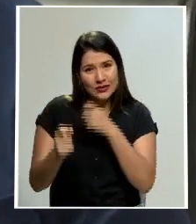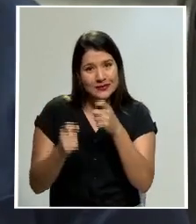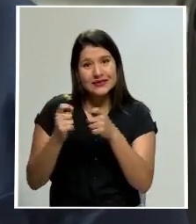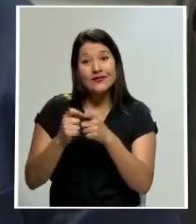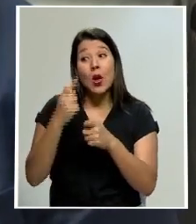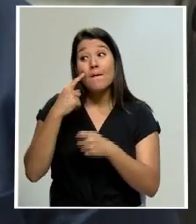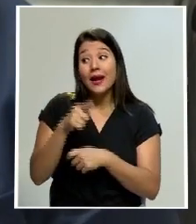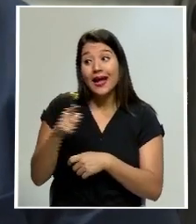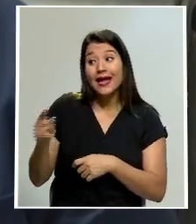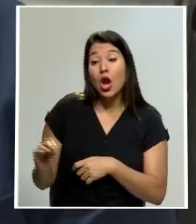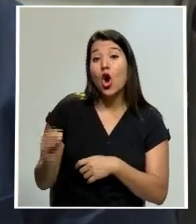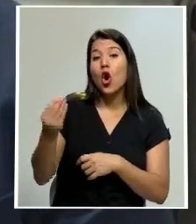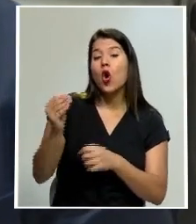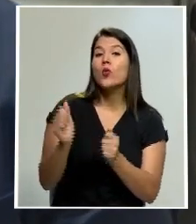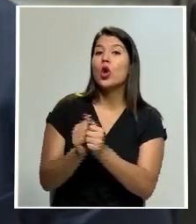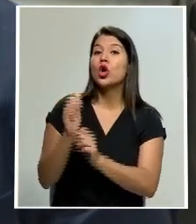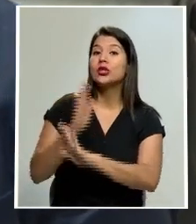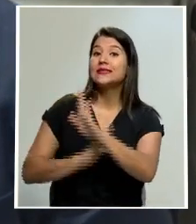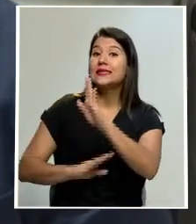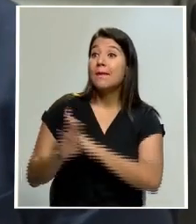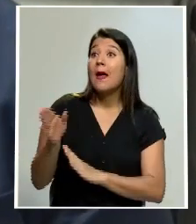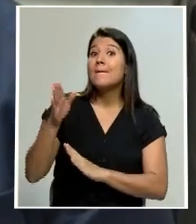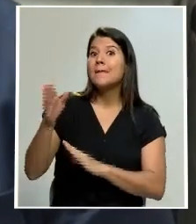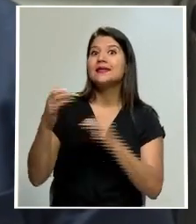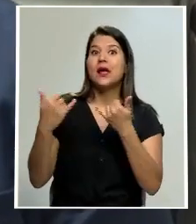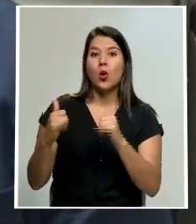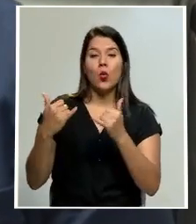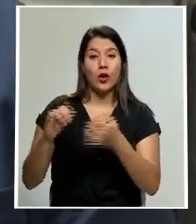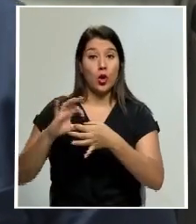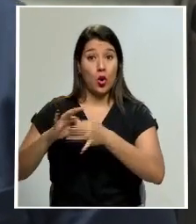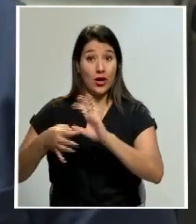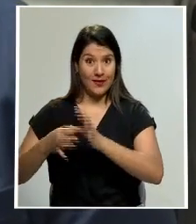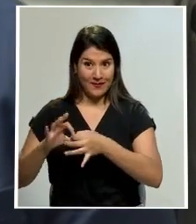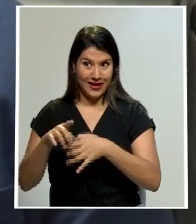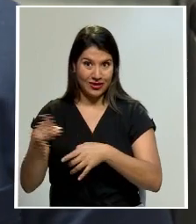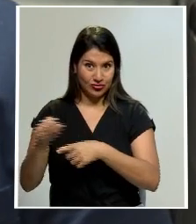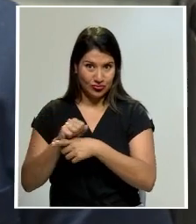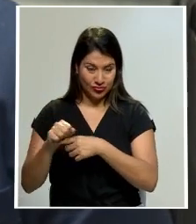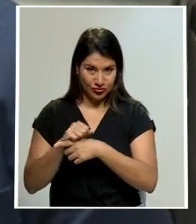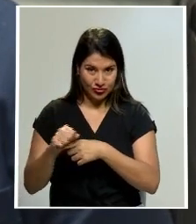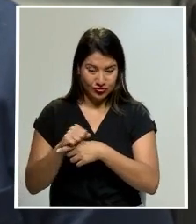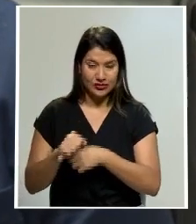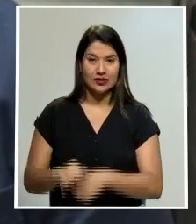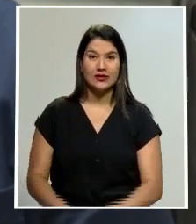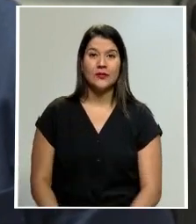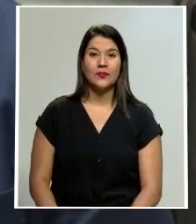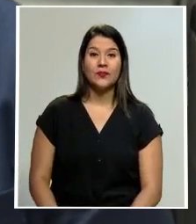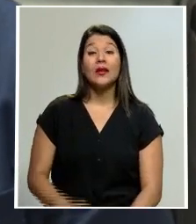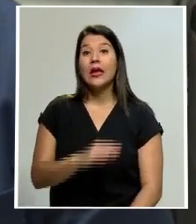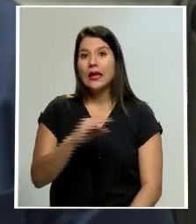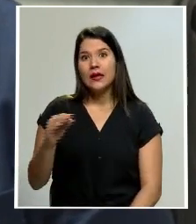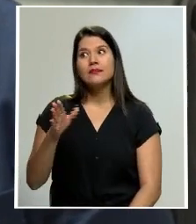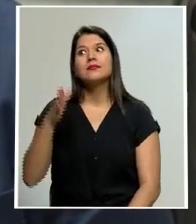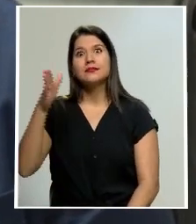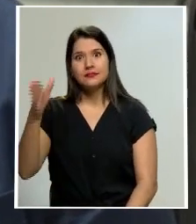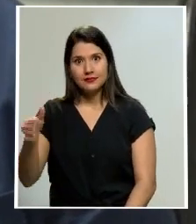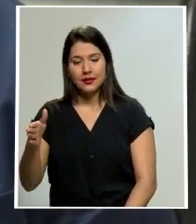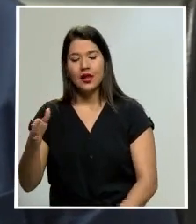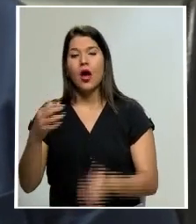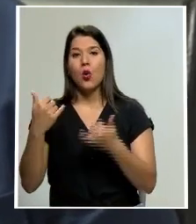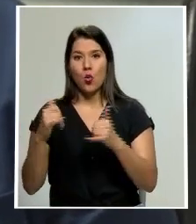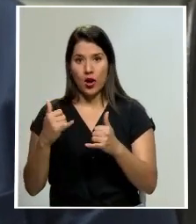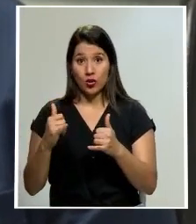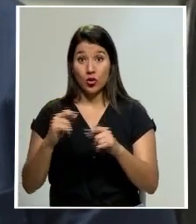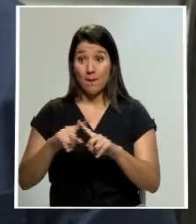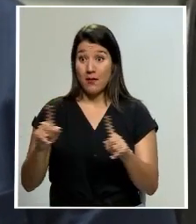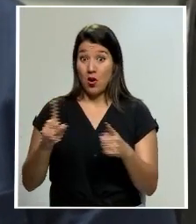preparación de los paraatletas de los que van a los Juegos Paralímpicos y la participación a los Juegos Paralímpicos. Pues hasta el día de hoy, a mediados